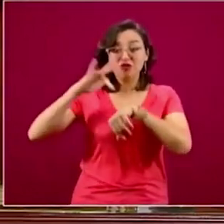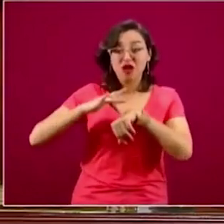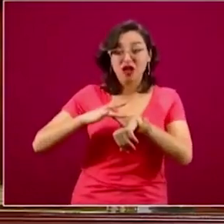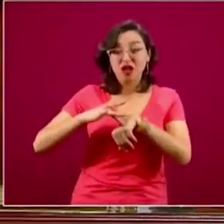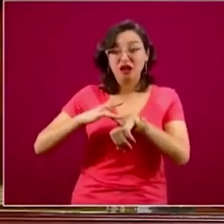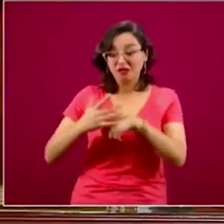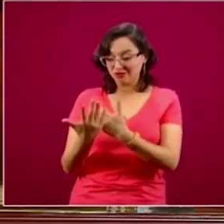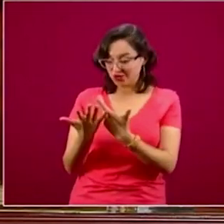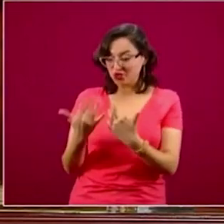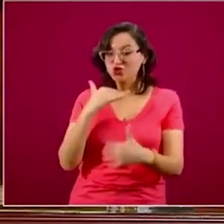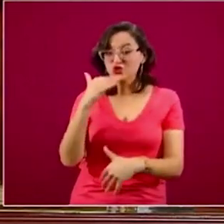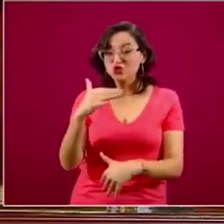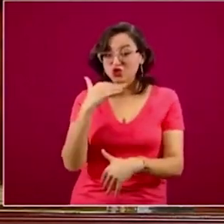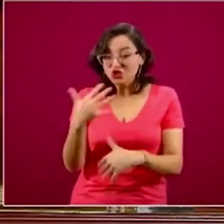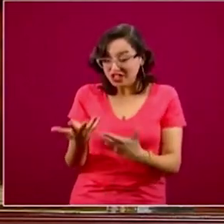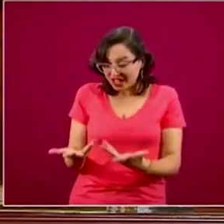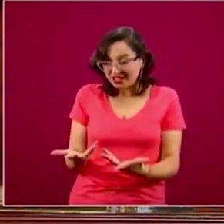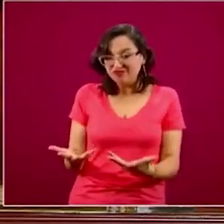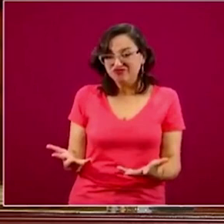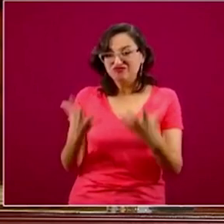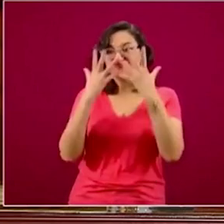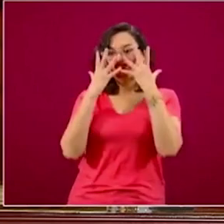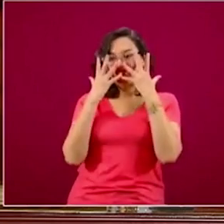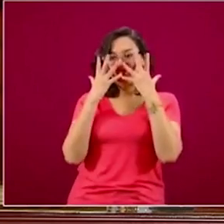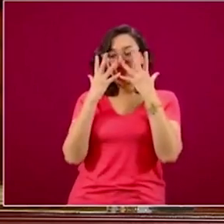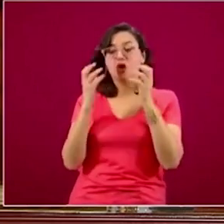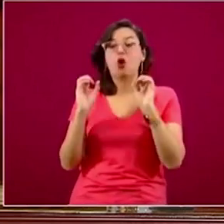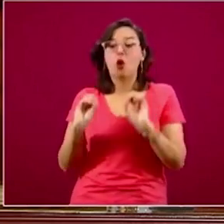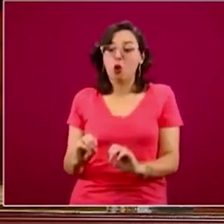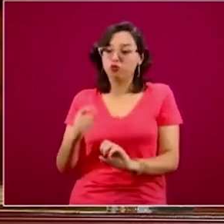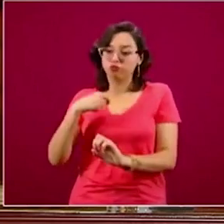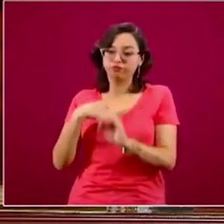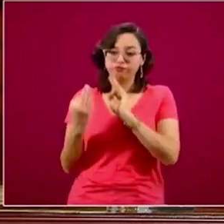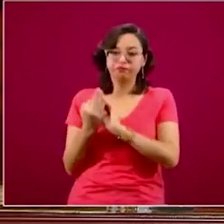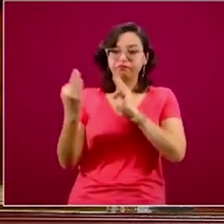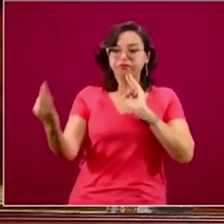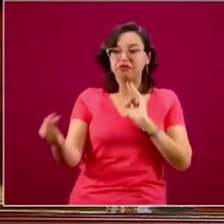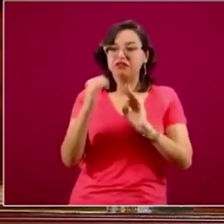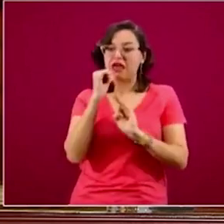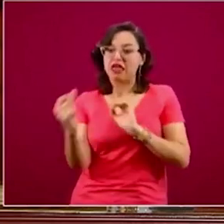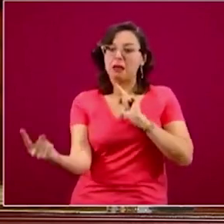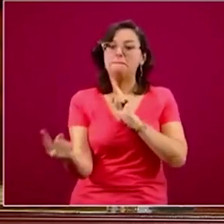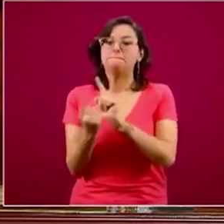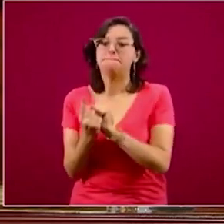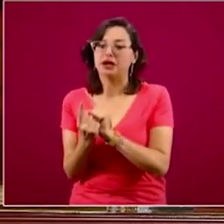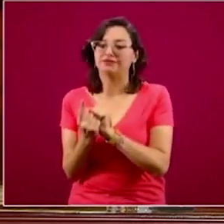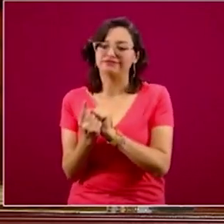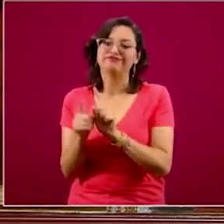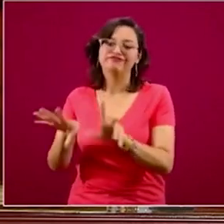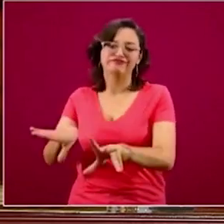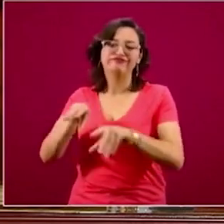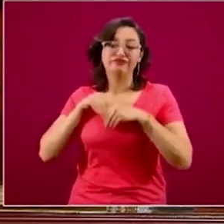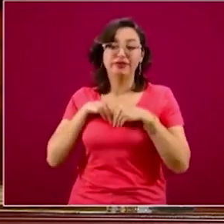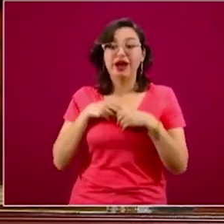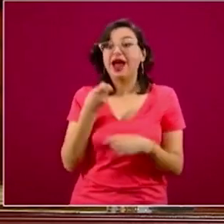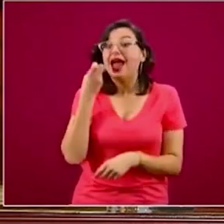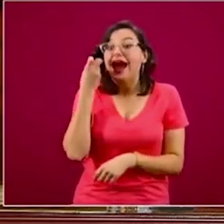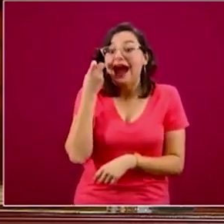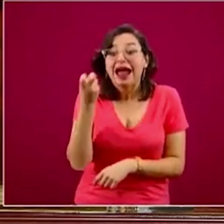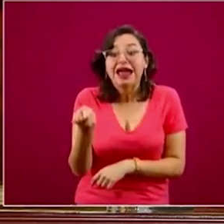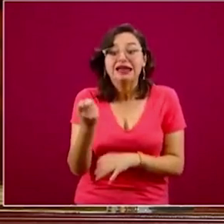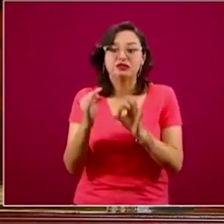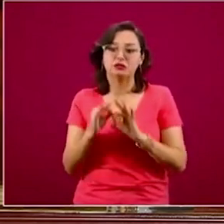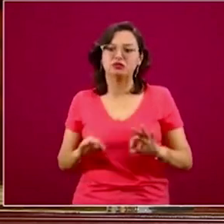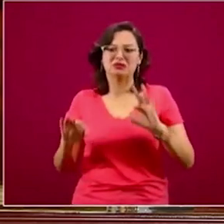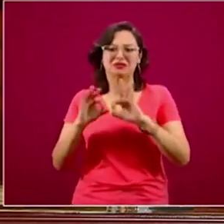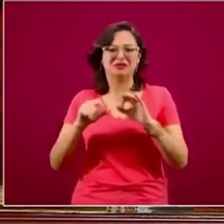porque no guardé su sana distancia. Entonces, ese es el, creo, uno de